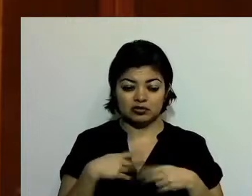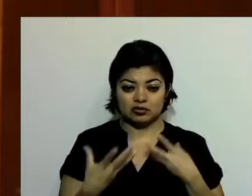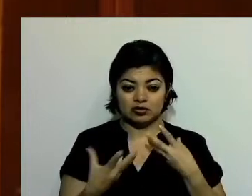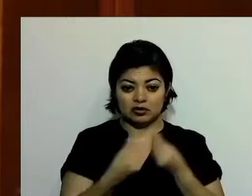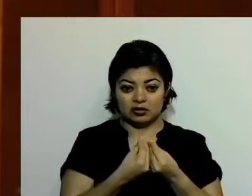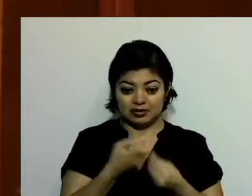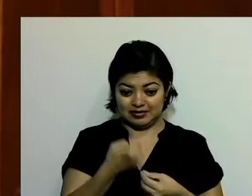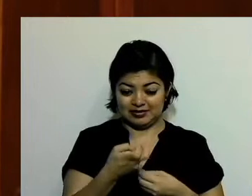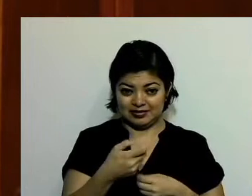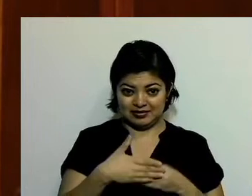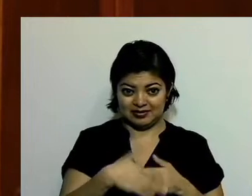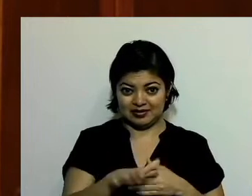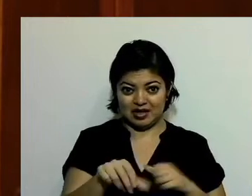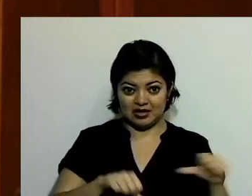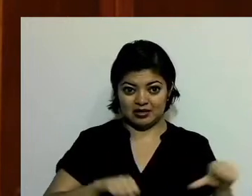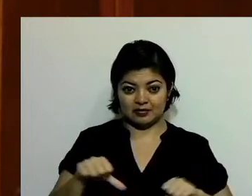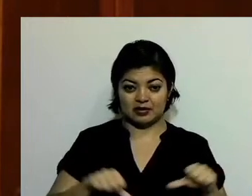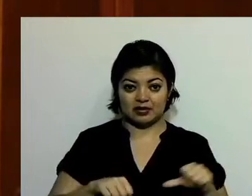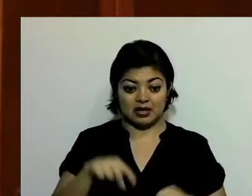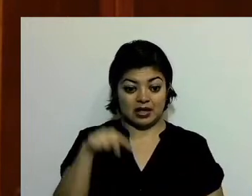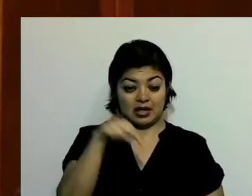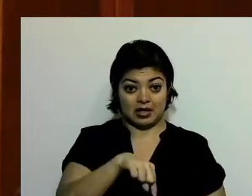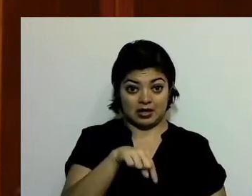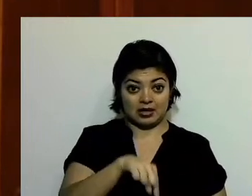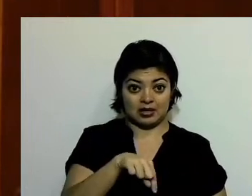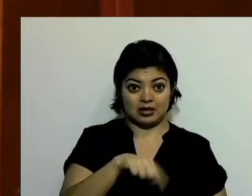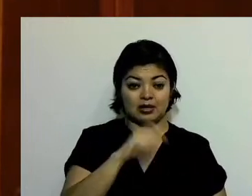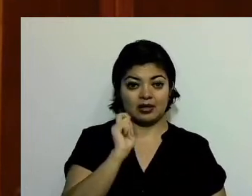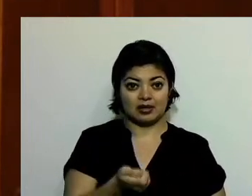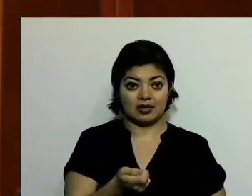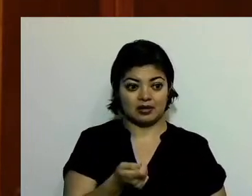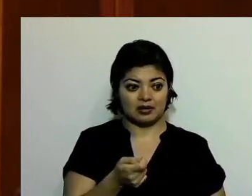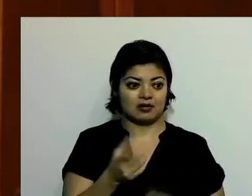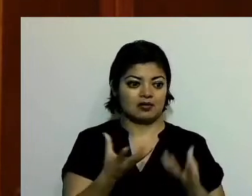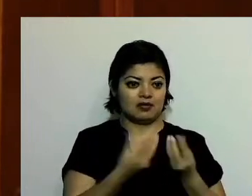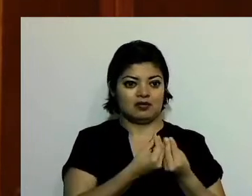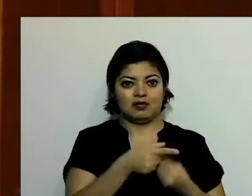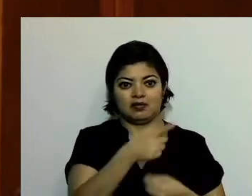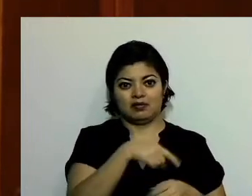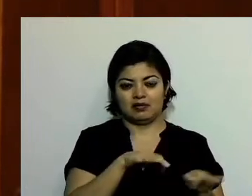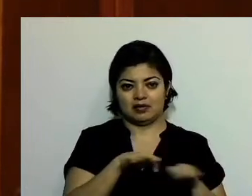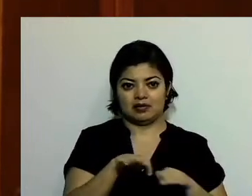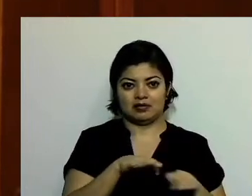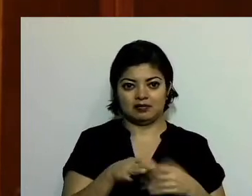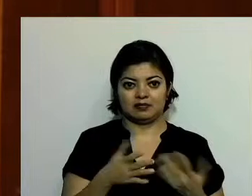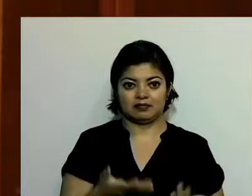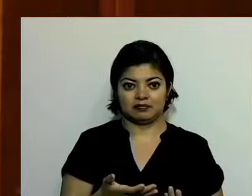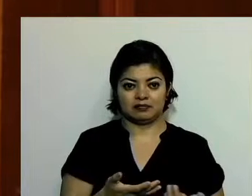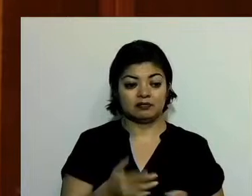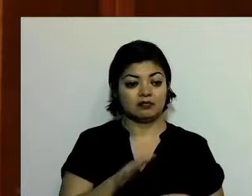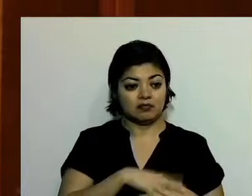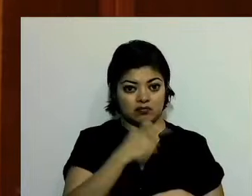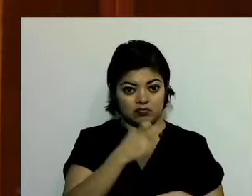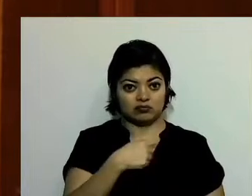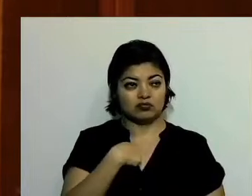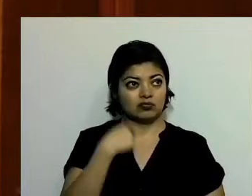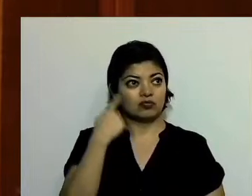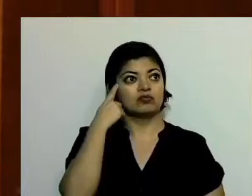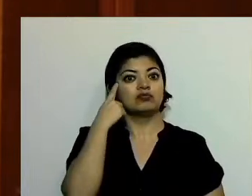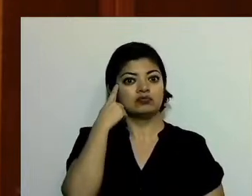esta actividad aquí, en este Poder Legislativo. De ahí que hago propicia la ocasión,